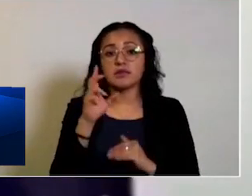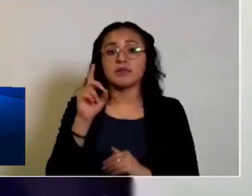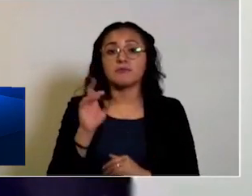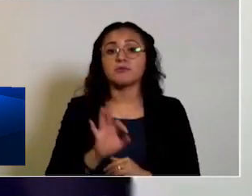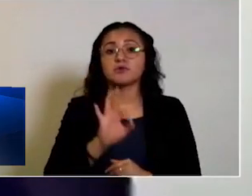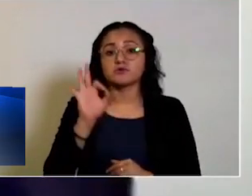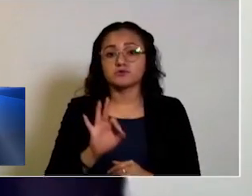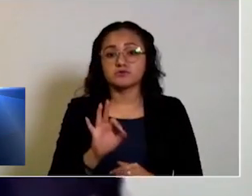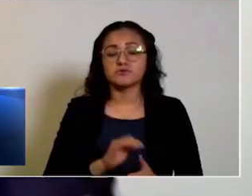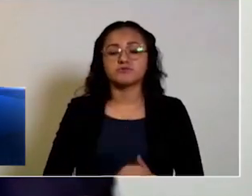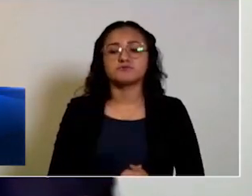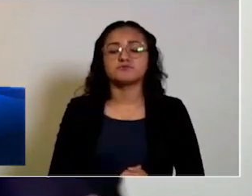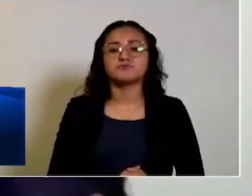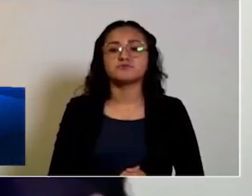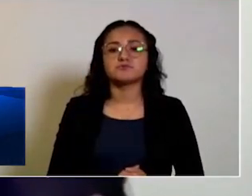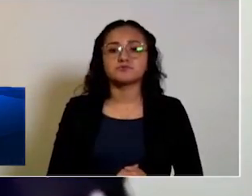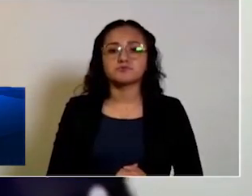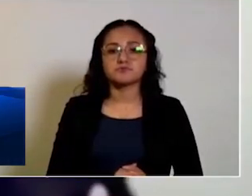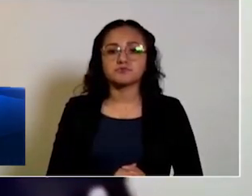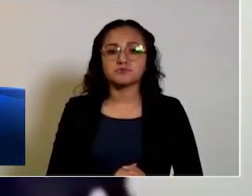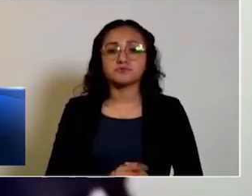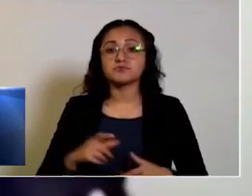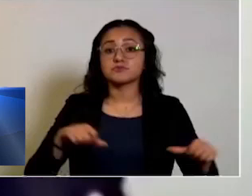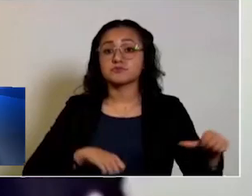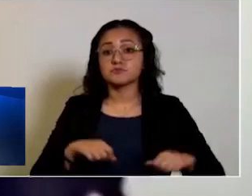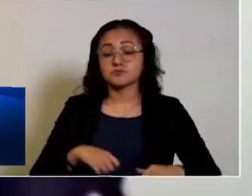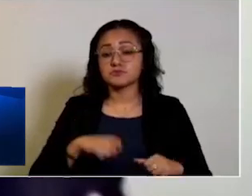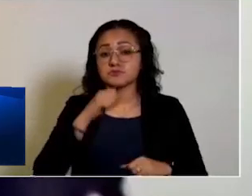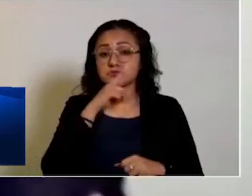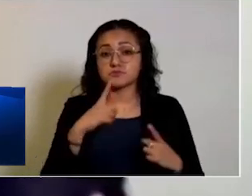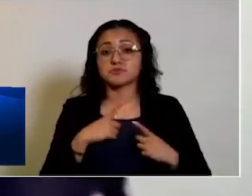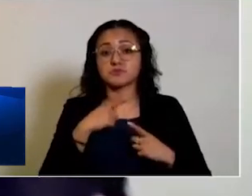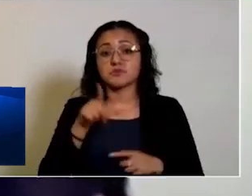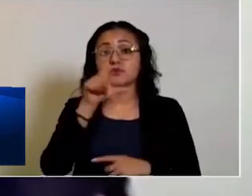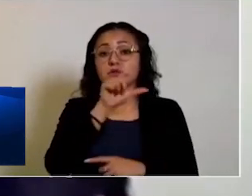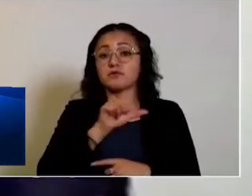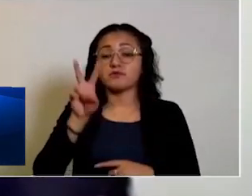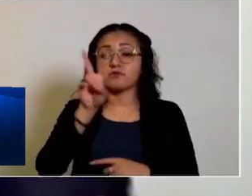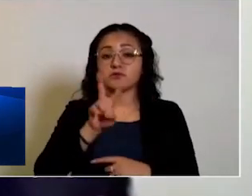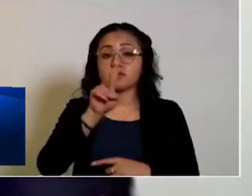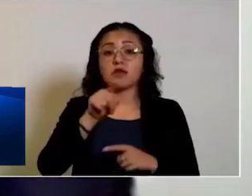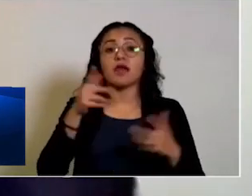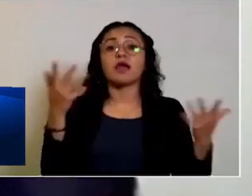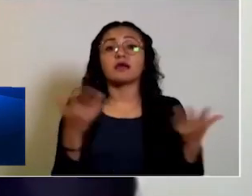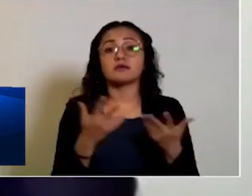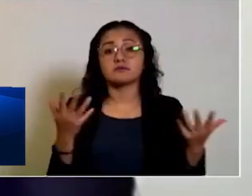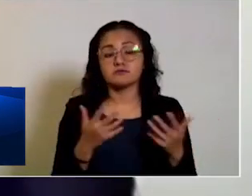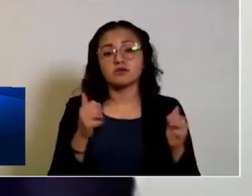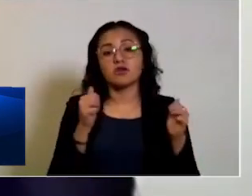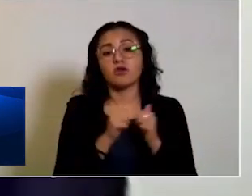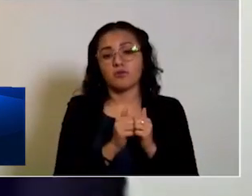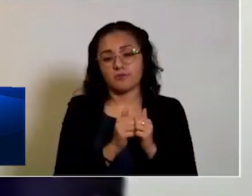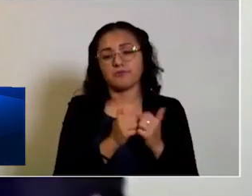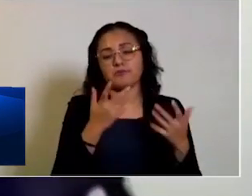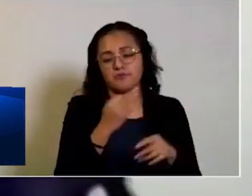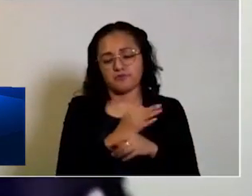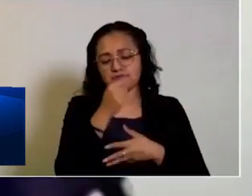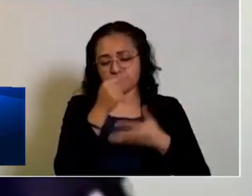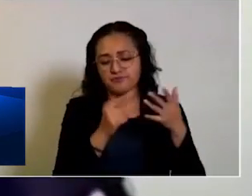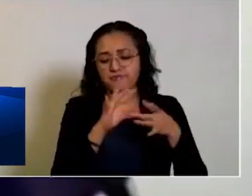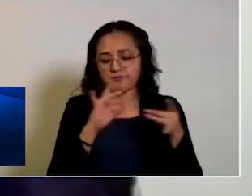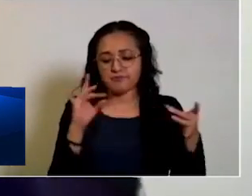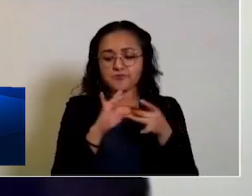del 30%. Las actividades permitidas de lunes a viernes se llevarán a cabo de acuerdo con el siguiente esquema.